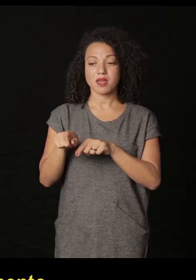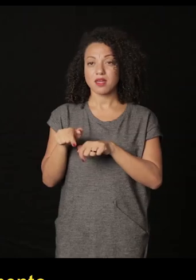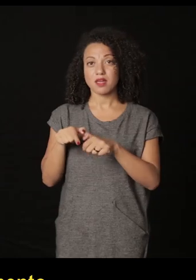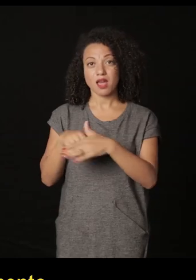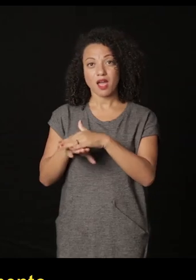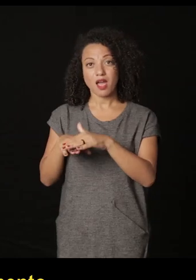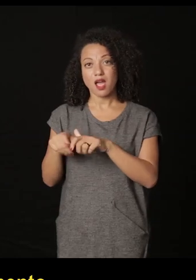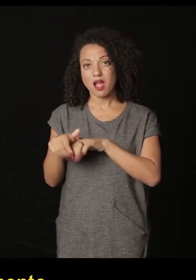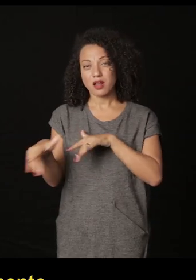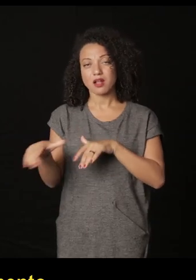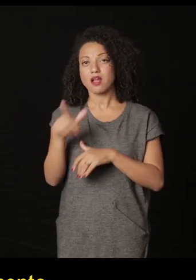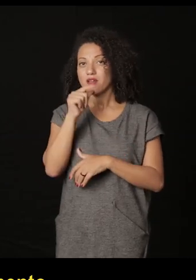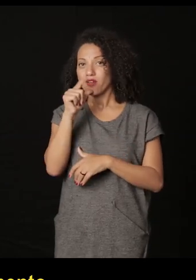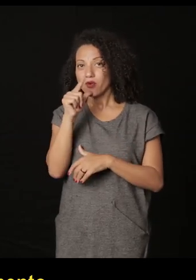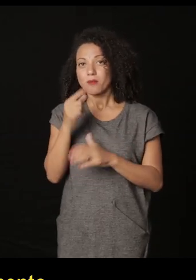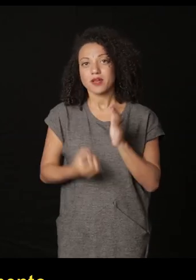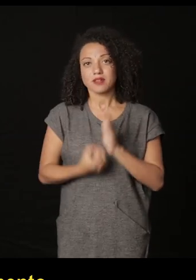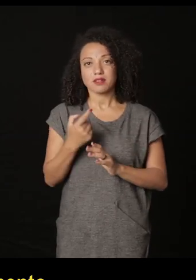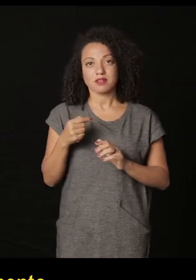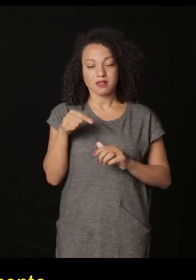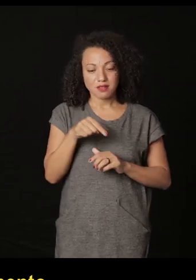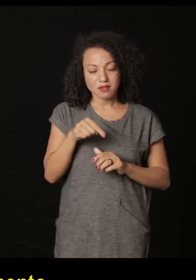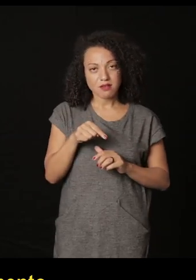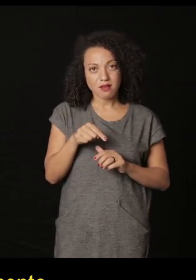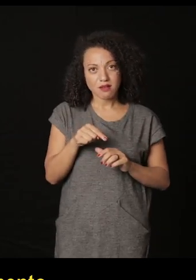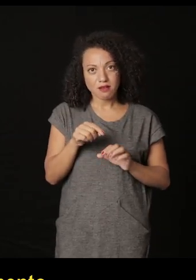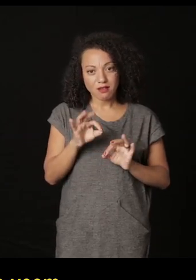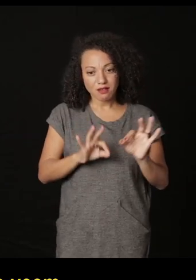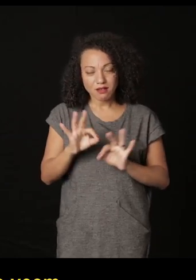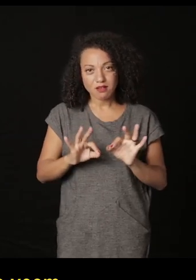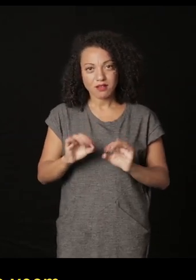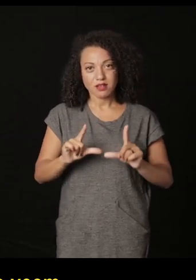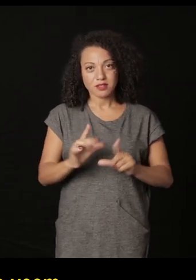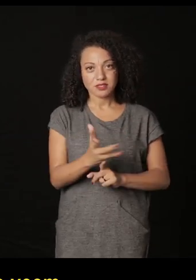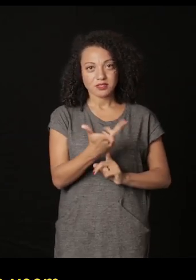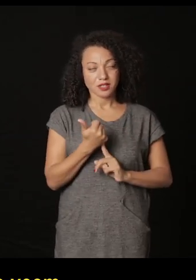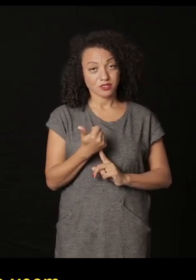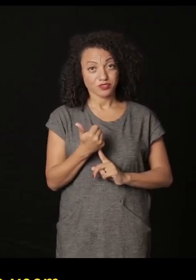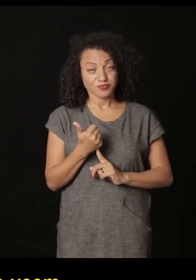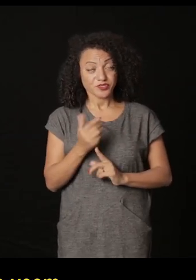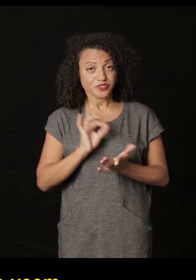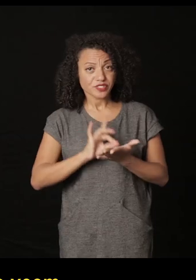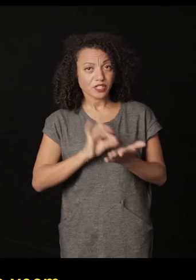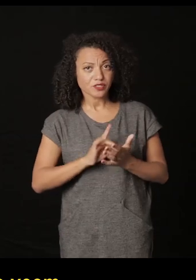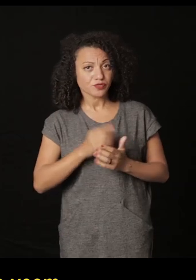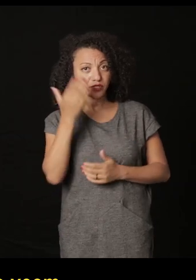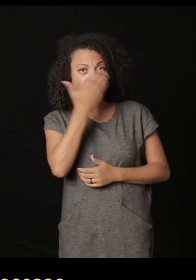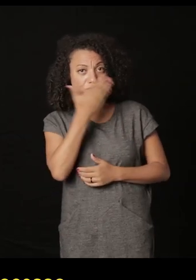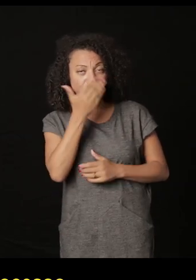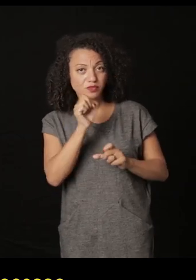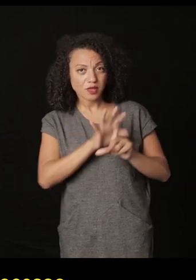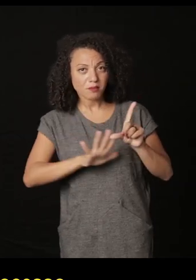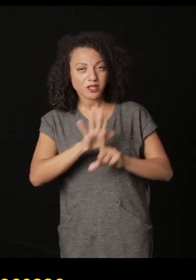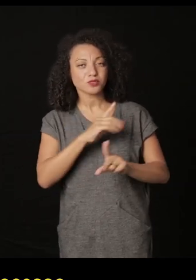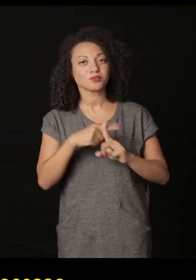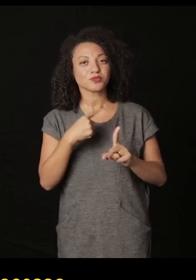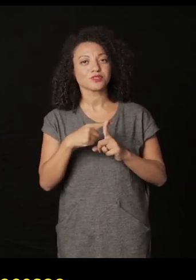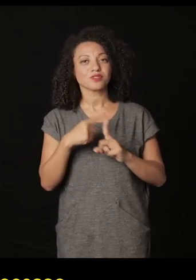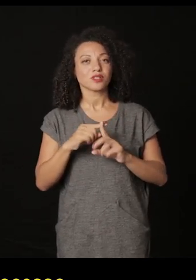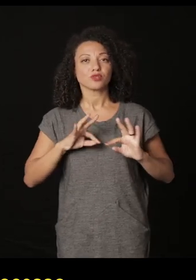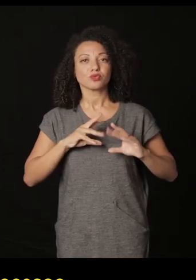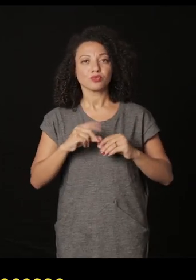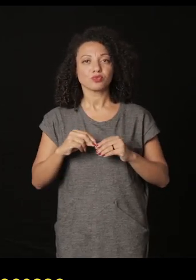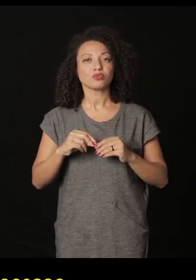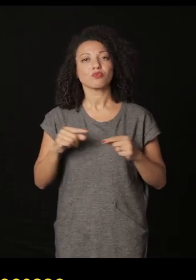para poder hacer la planeación de esta pieza que a final de cuentas ustedes no ven donde está la imagen sino que es todo el